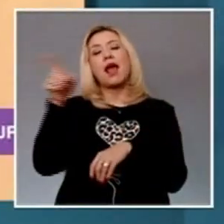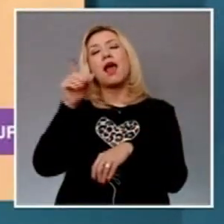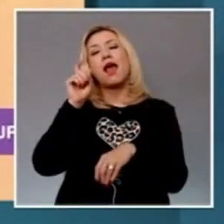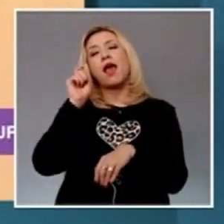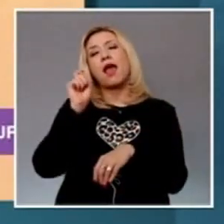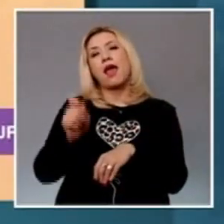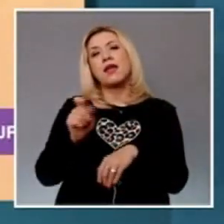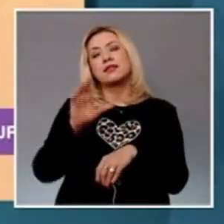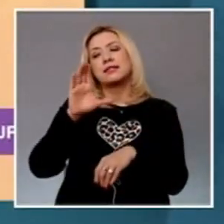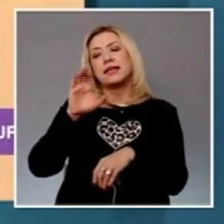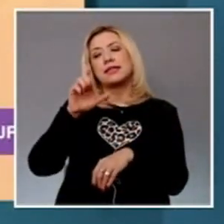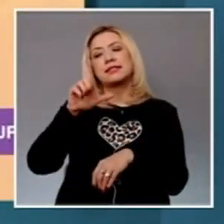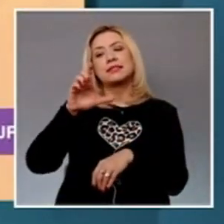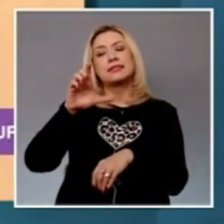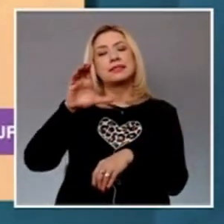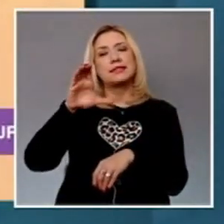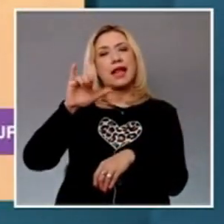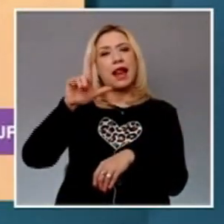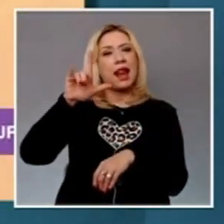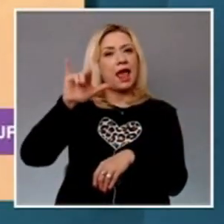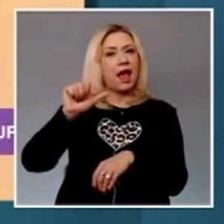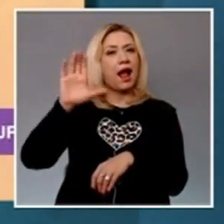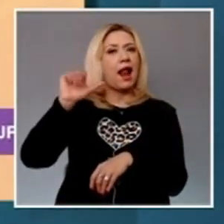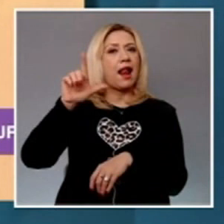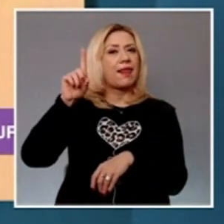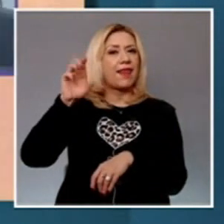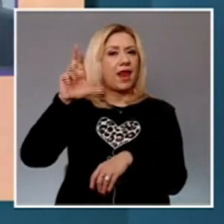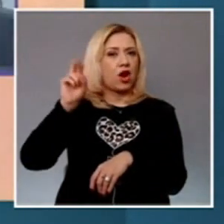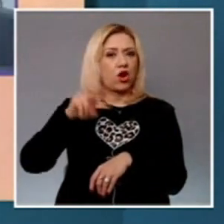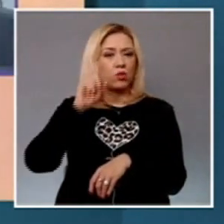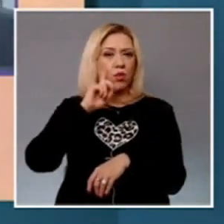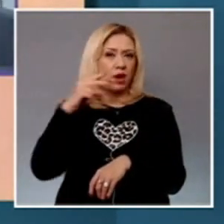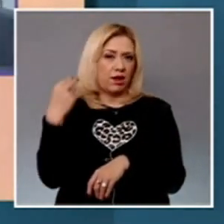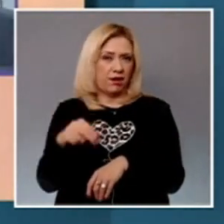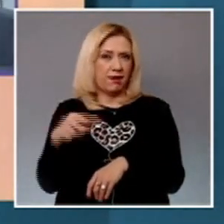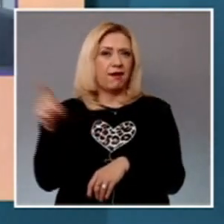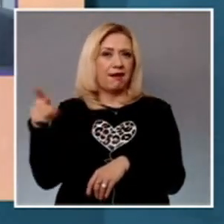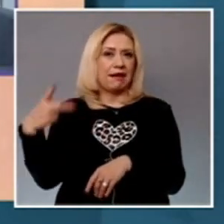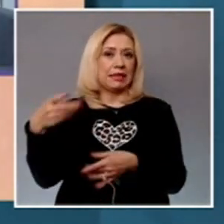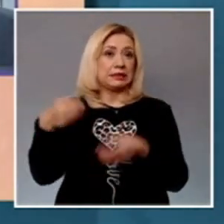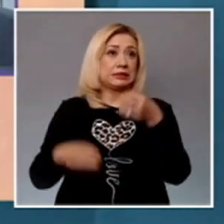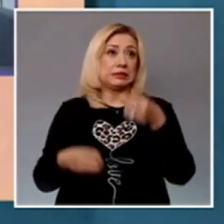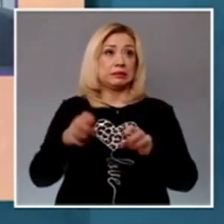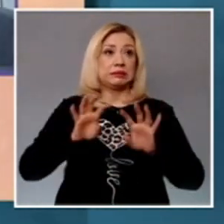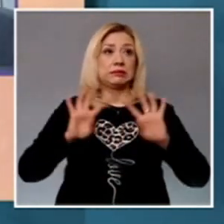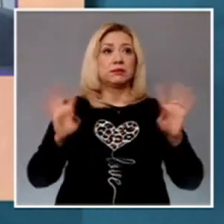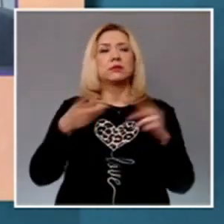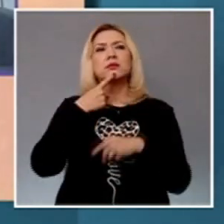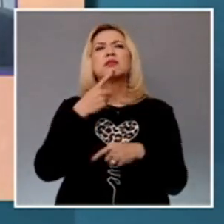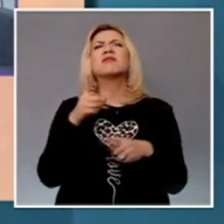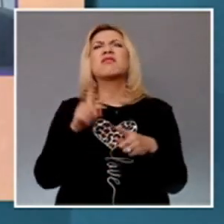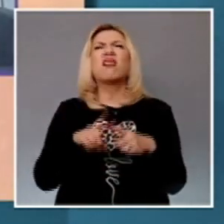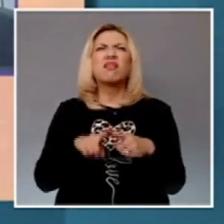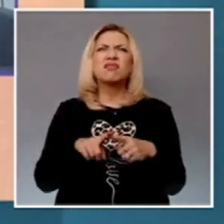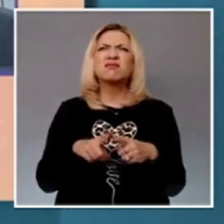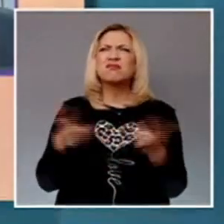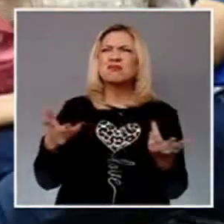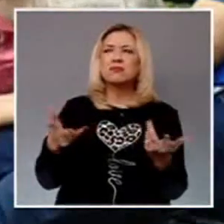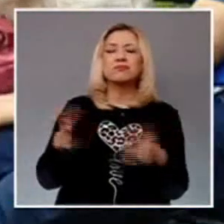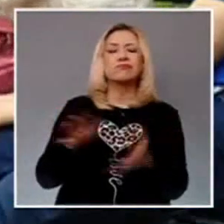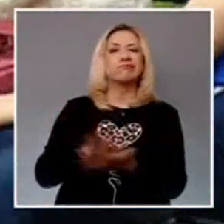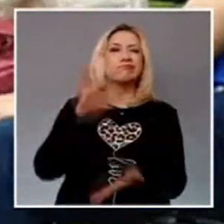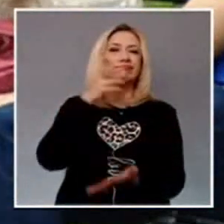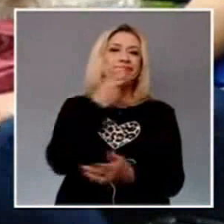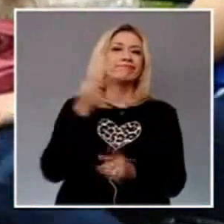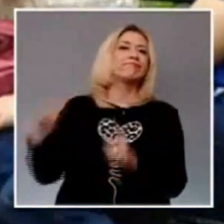explicó que si bien cuando se habla de violencia contra la mujer, se piensa que esta proviene de los hombres, también se debe reconocer que existe violencia de